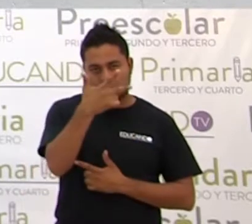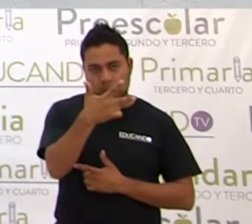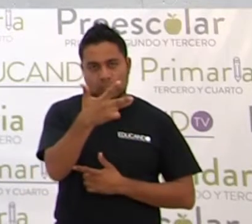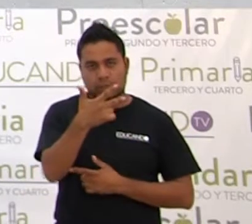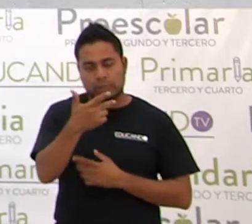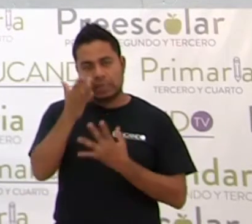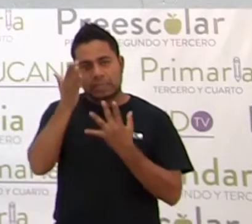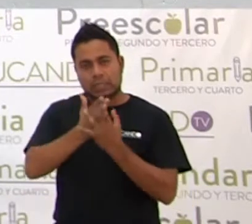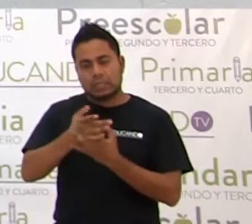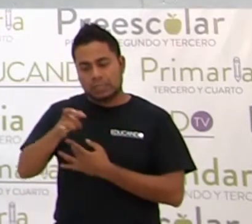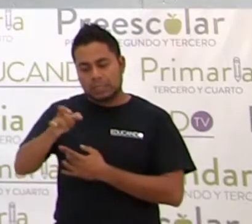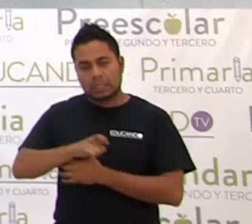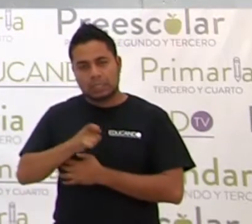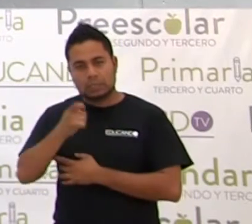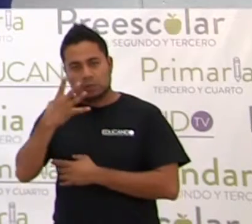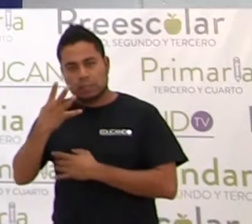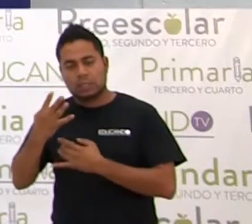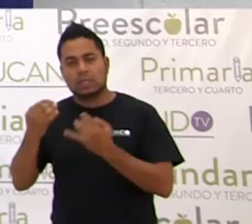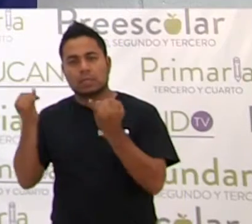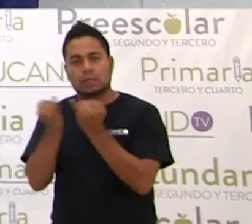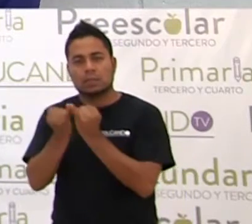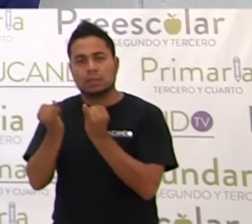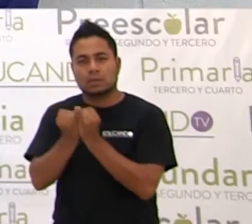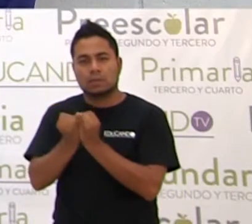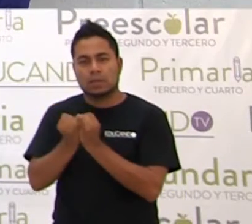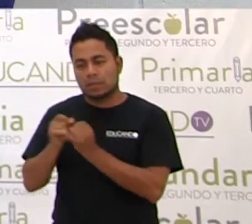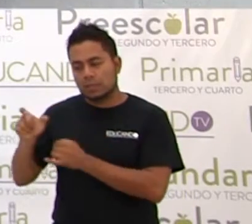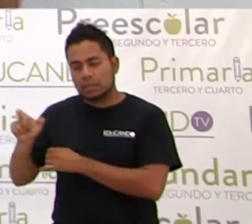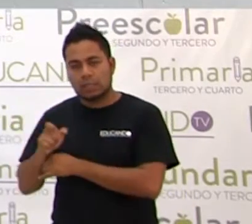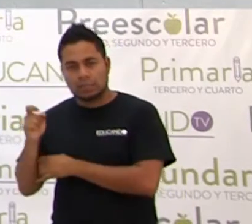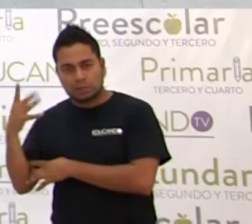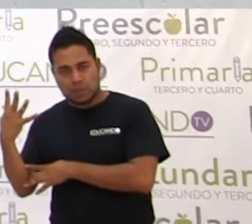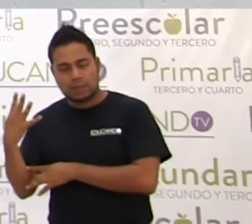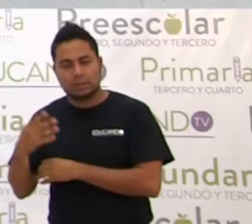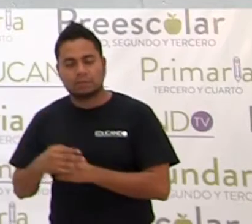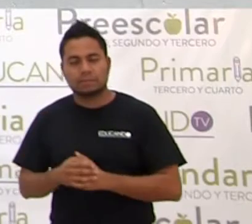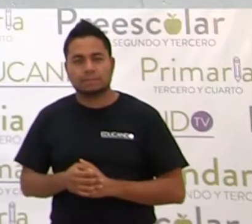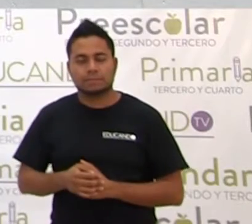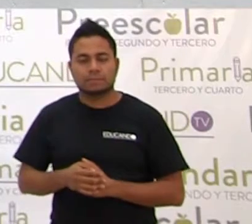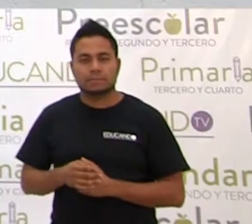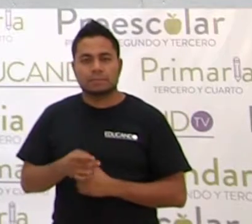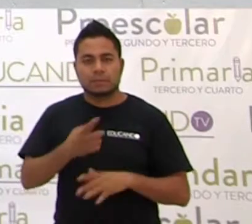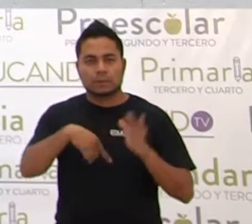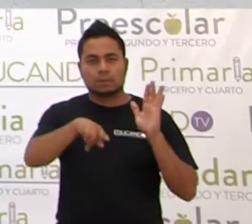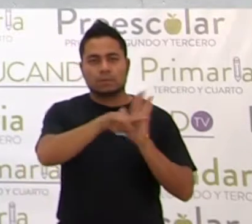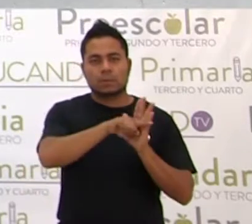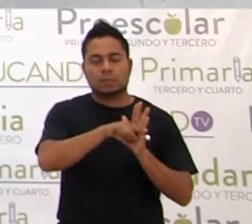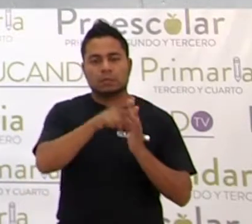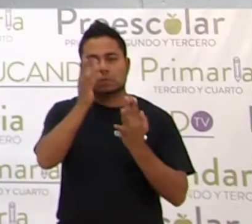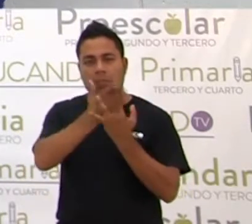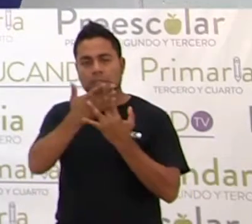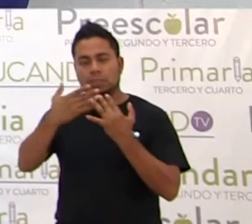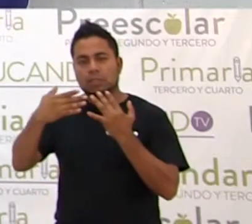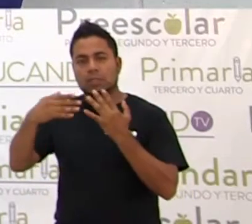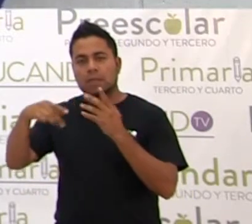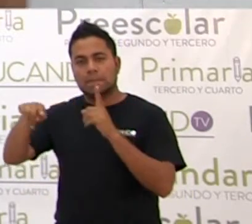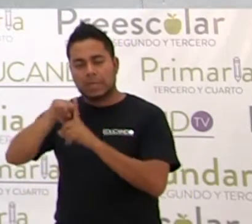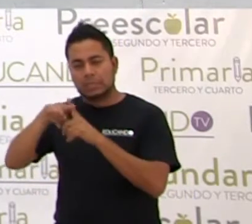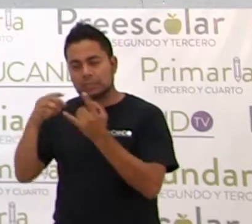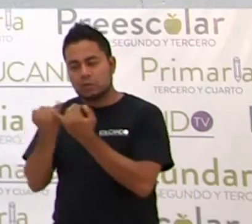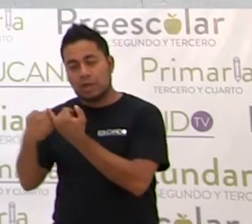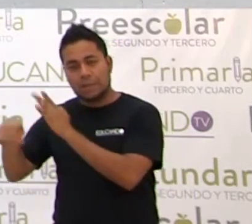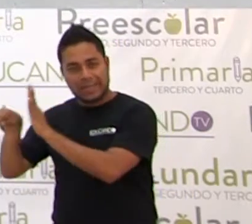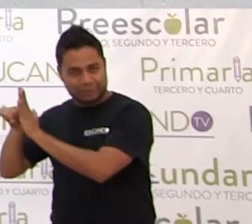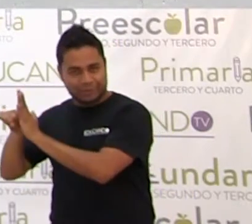entre X cuarta, X cuarta. Menos entre más, menos.